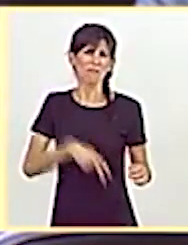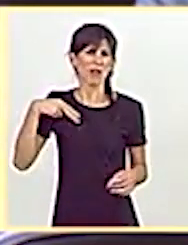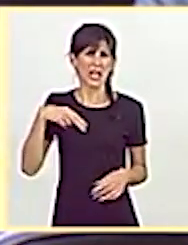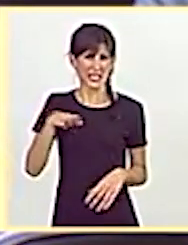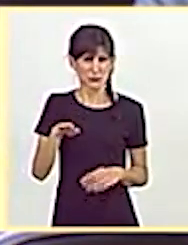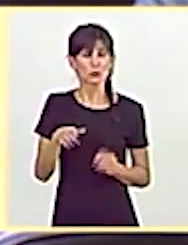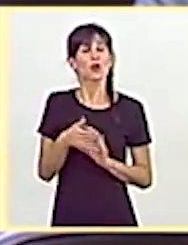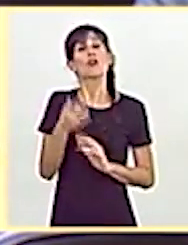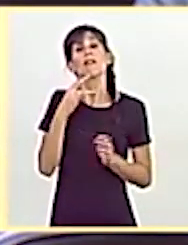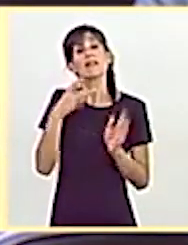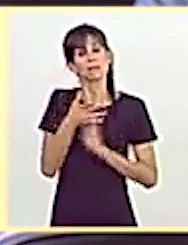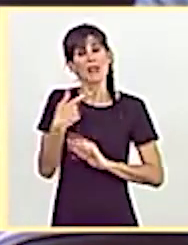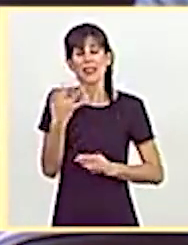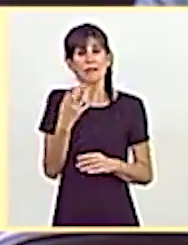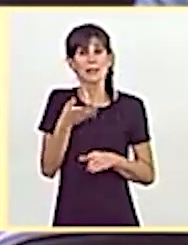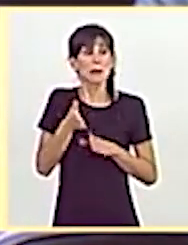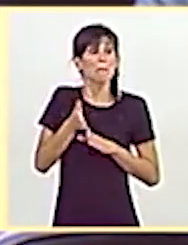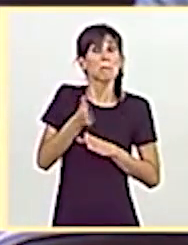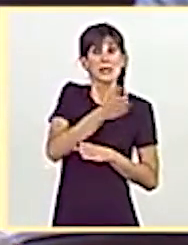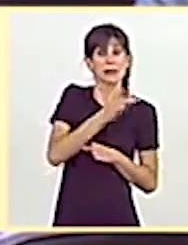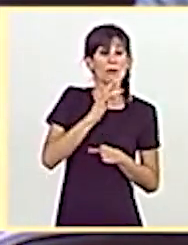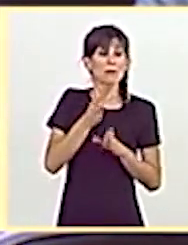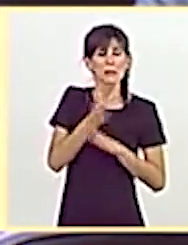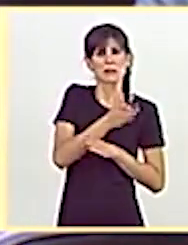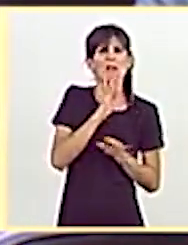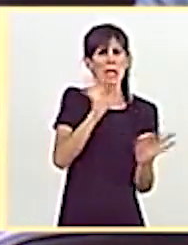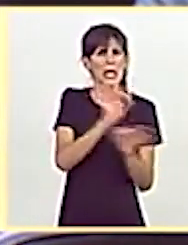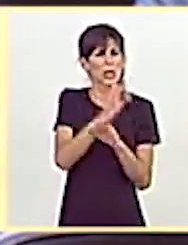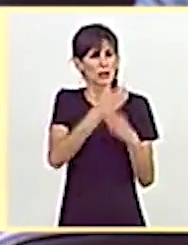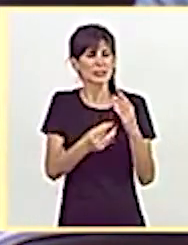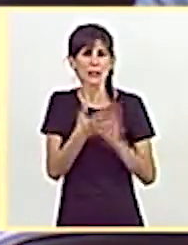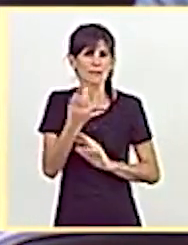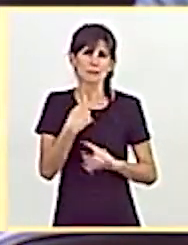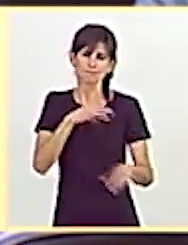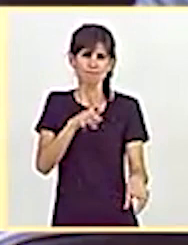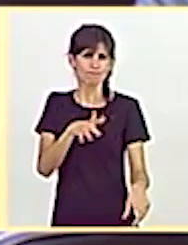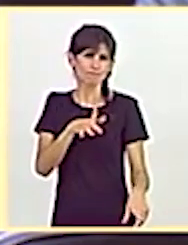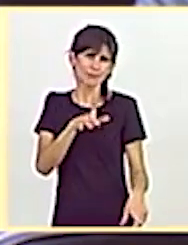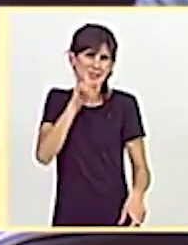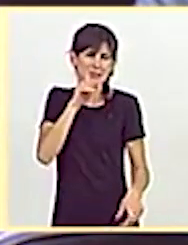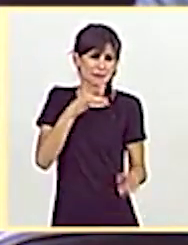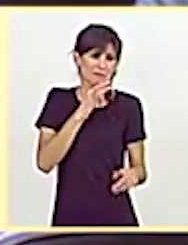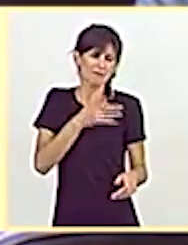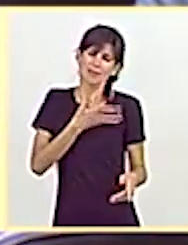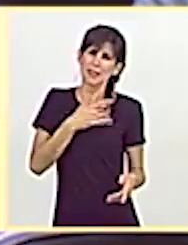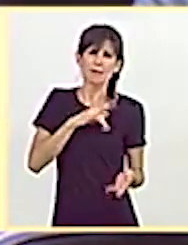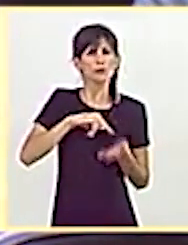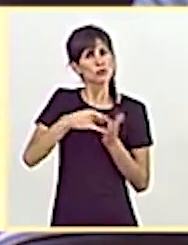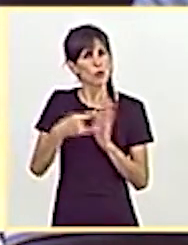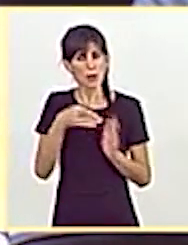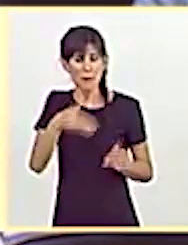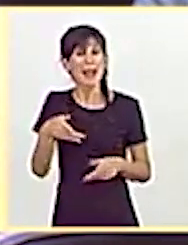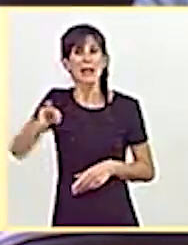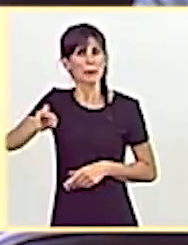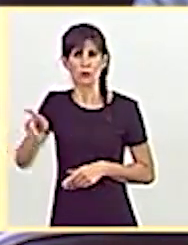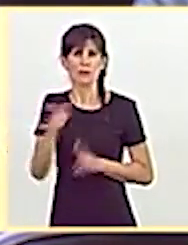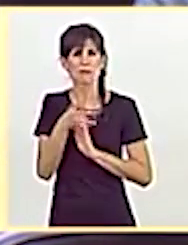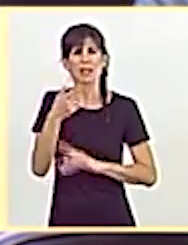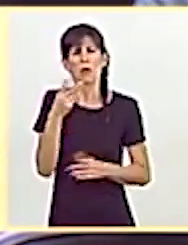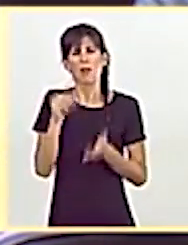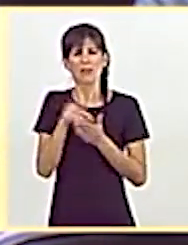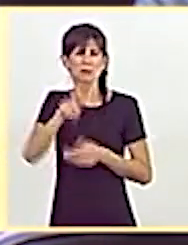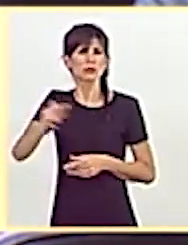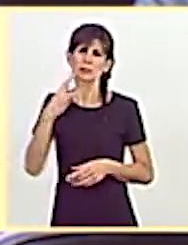errores del pasado para no volver a repetirlos, aunque haya quien siempre se empeñe en la equidistancia.